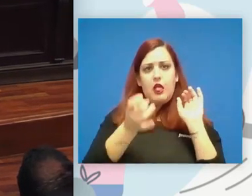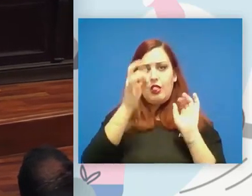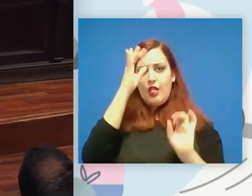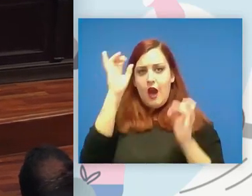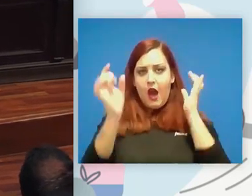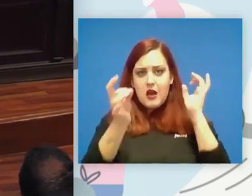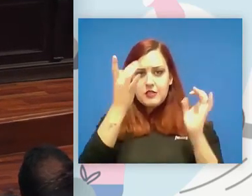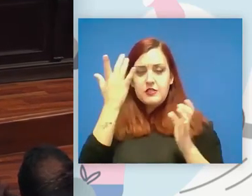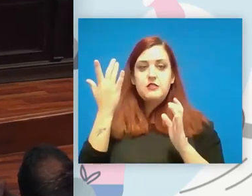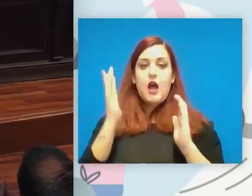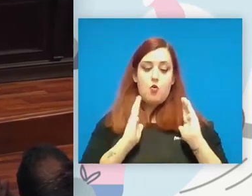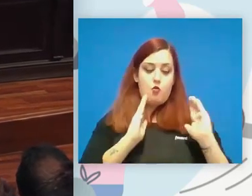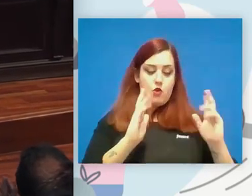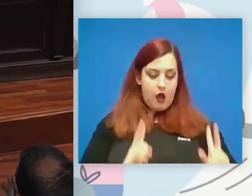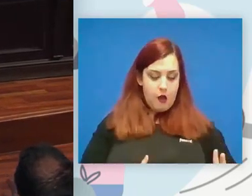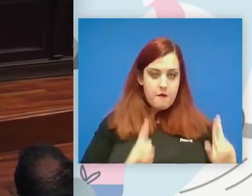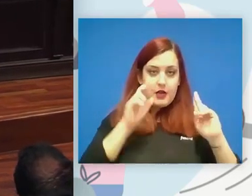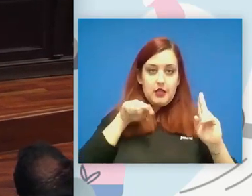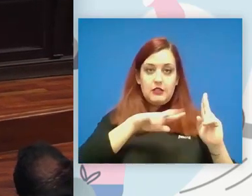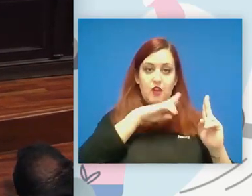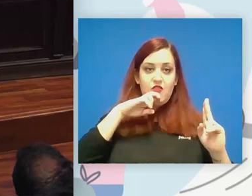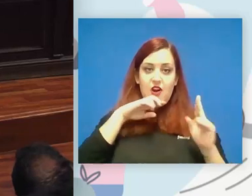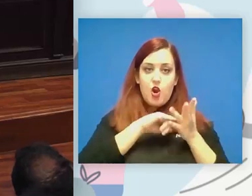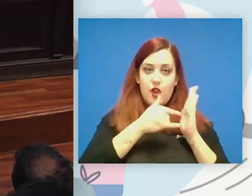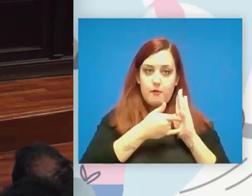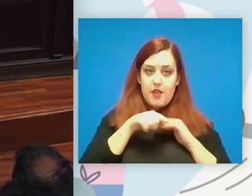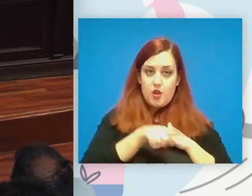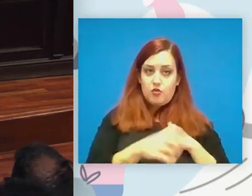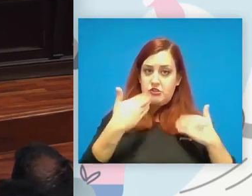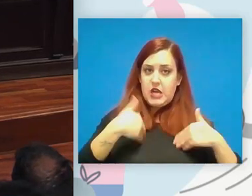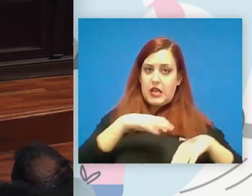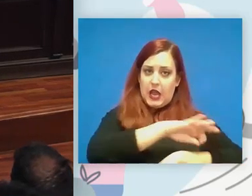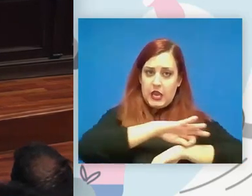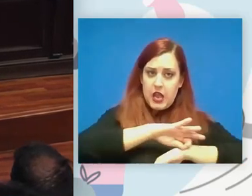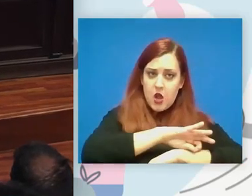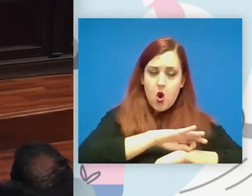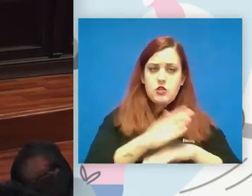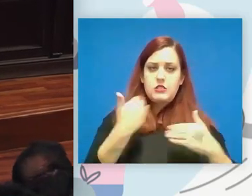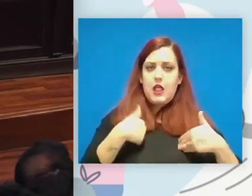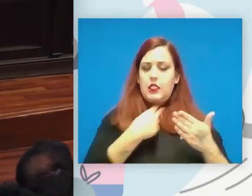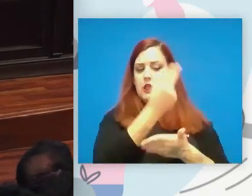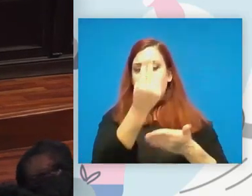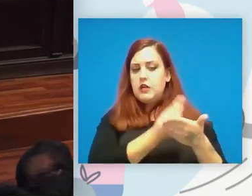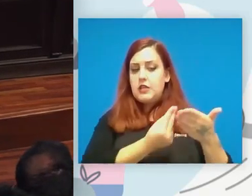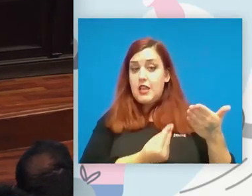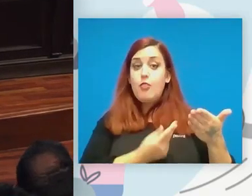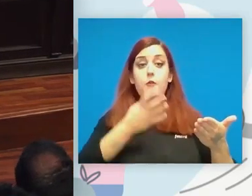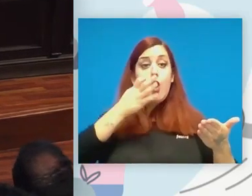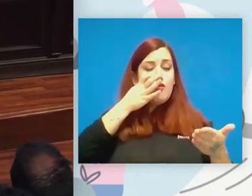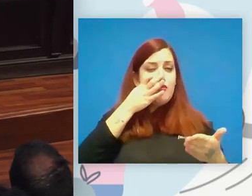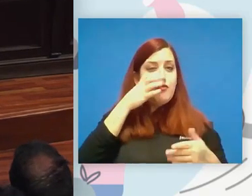parte en la cual se va a poner en valor el propio proyecto ahí están los ingenieros los arquitectos que ellos diseñen pero la parte